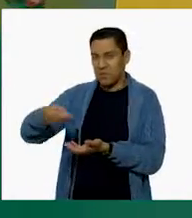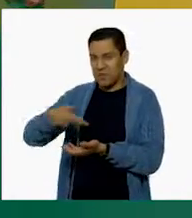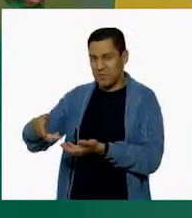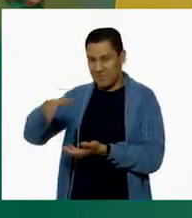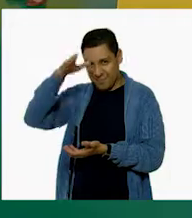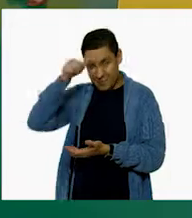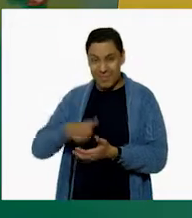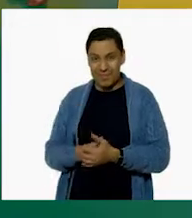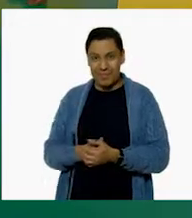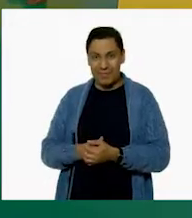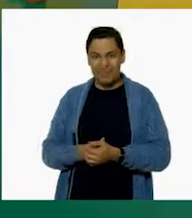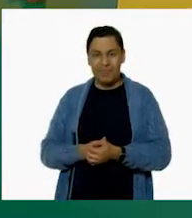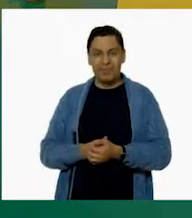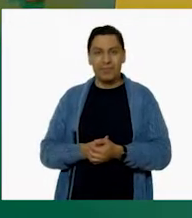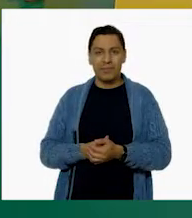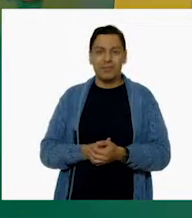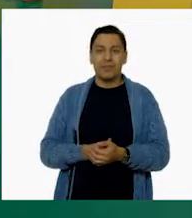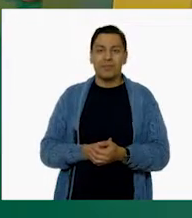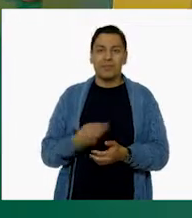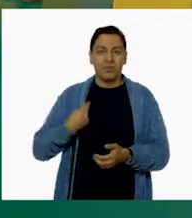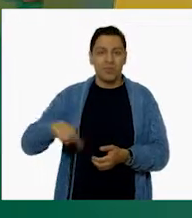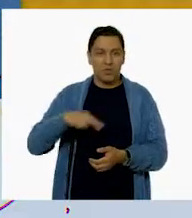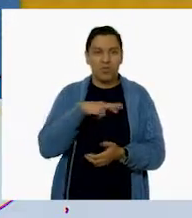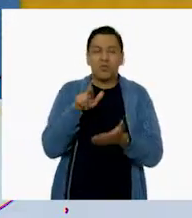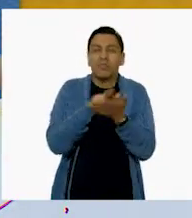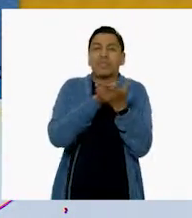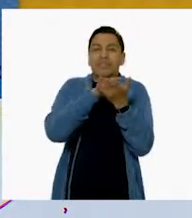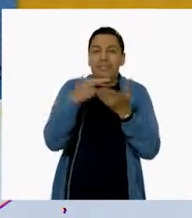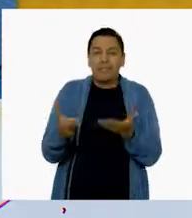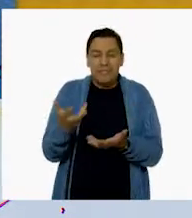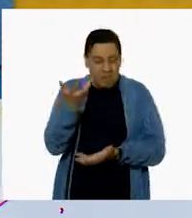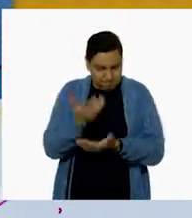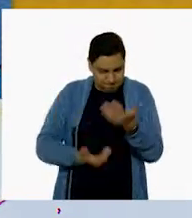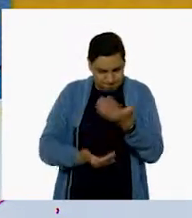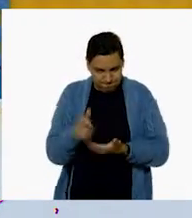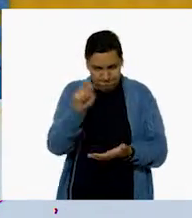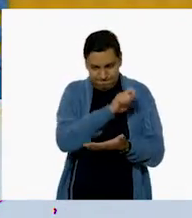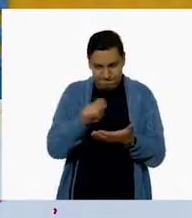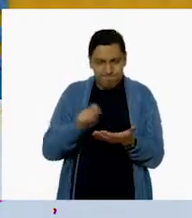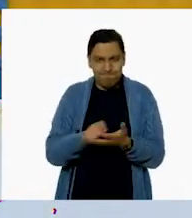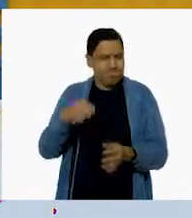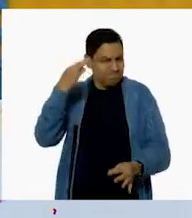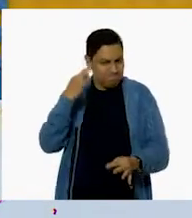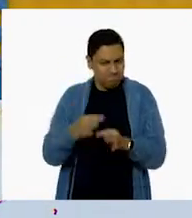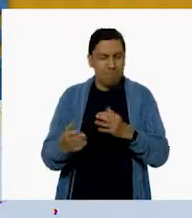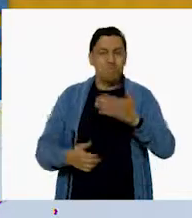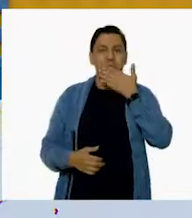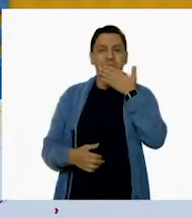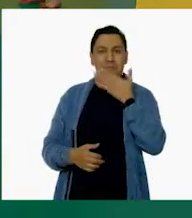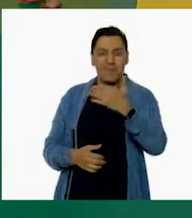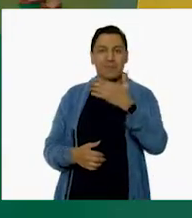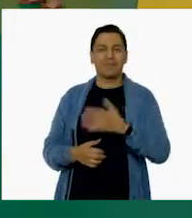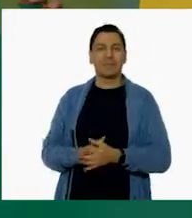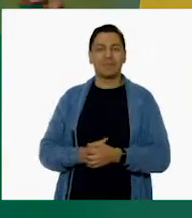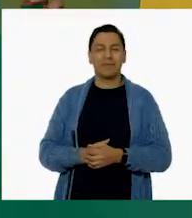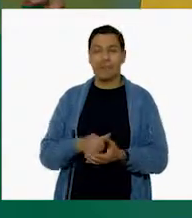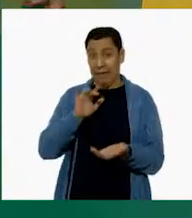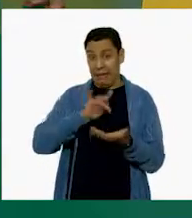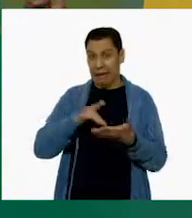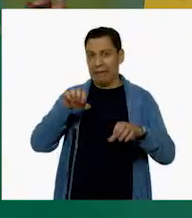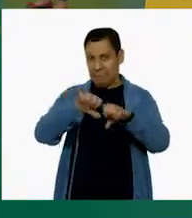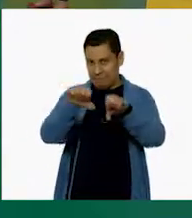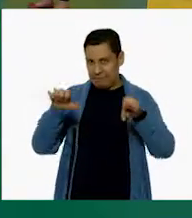¡Muy bien! ¡Lo logramos en muy poco tiempo, pero lo hicimos y muy bien! ¡Perfecto! ¡Muy bien! ¡Gracias equipo